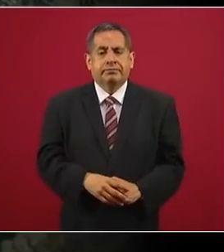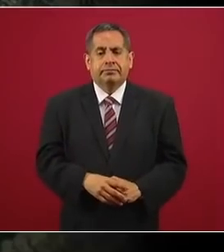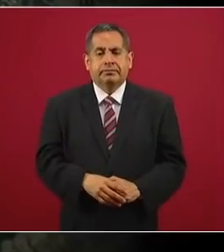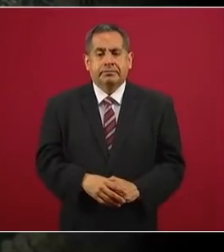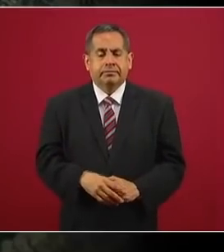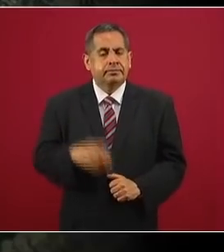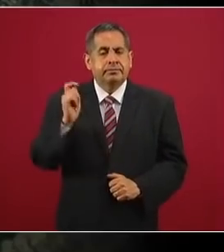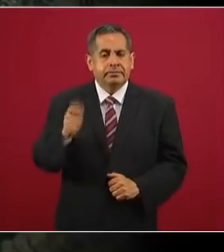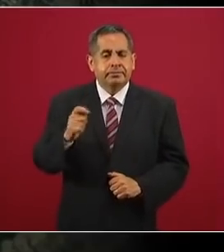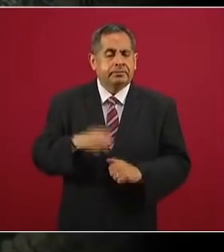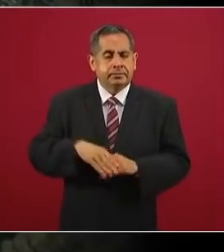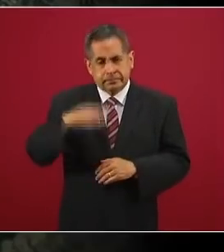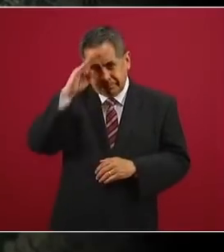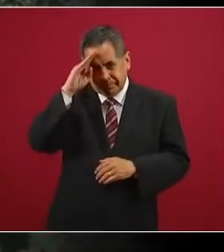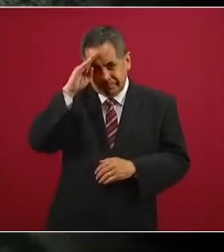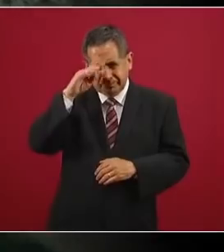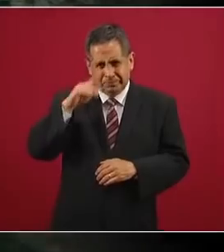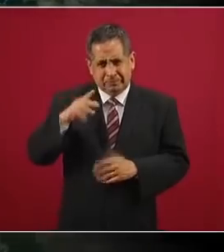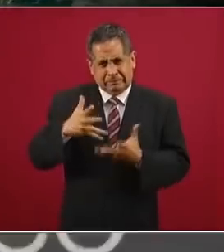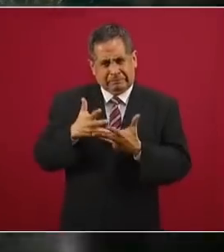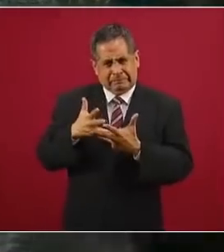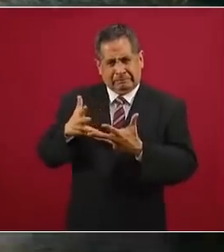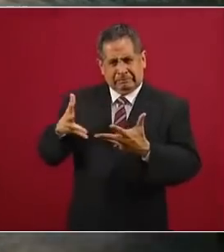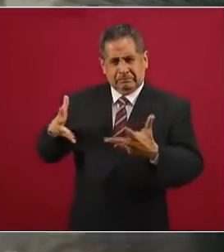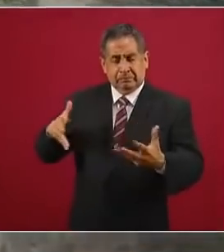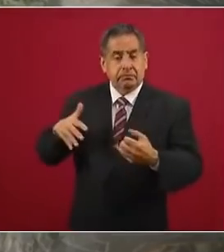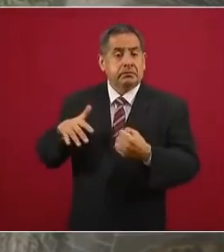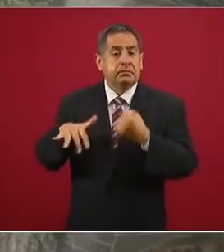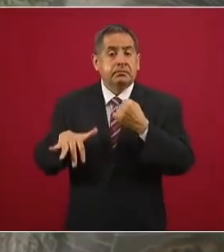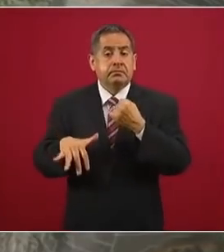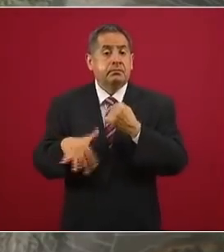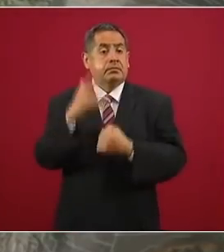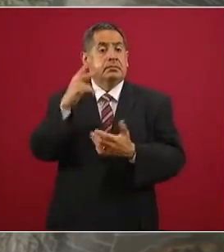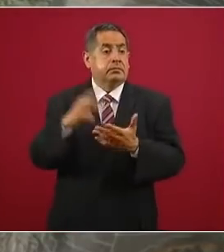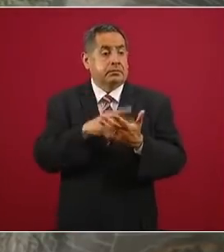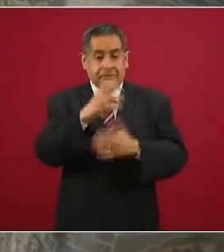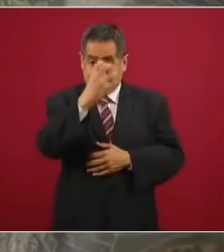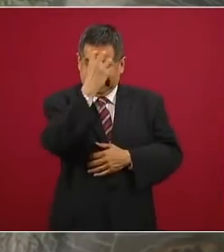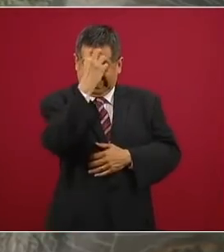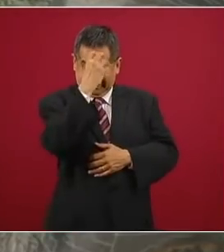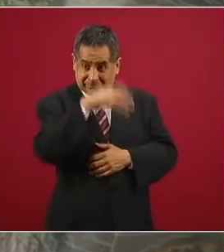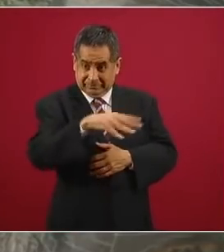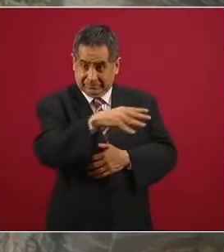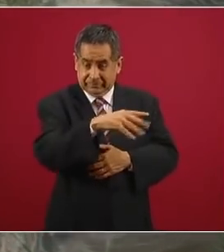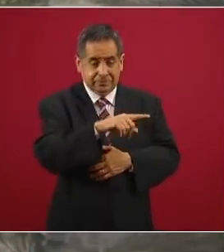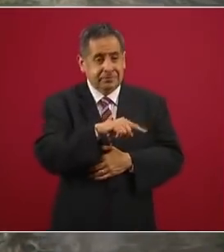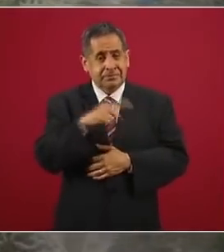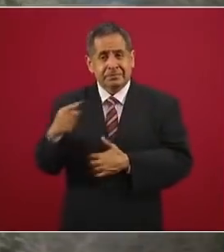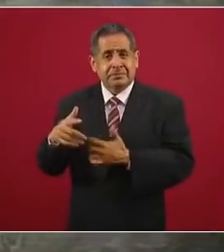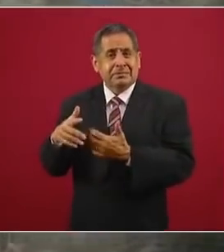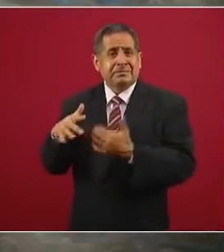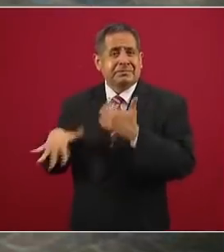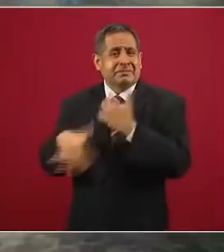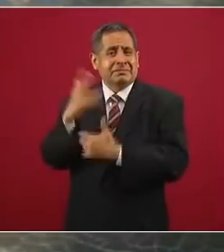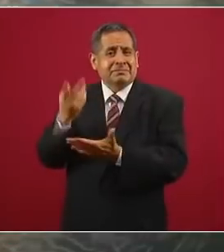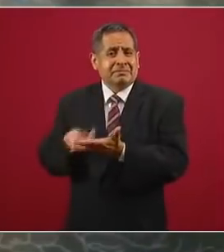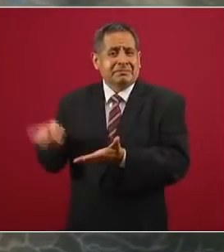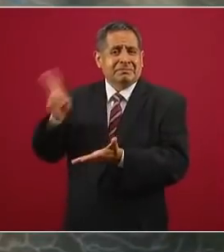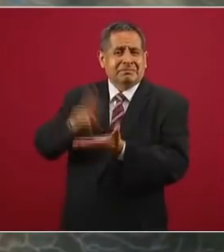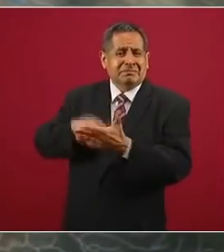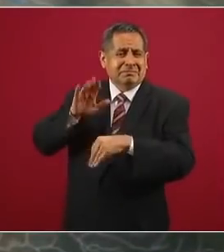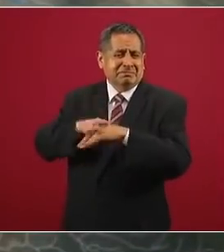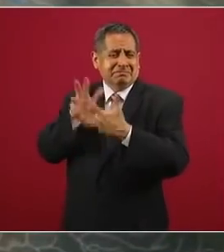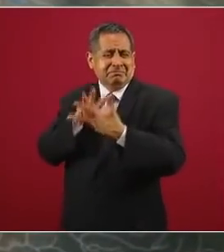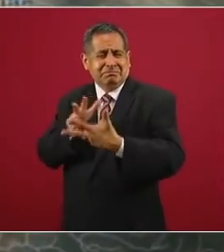Se trata de un espacio de inmenso tamaño, 15 veces el tamaño del bosque de Chapultepec que limita al oriente con el área urbana de la zona